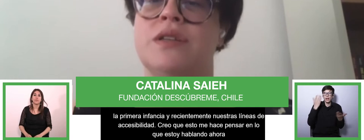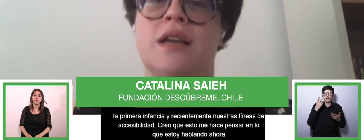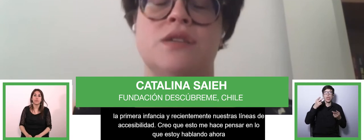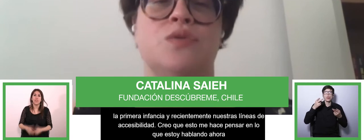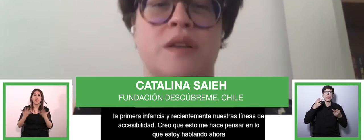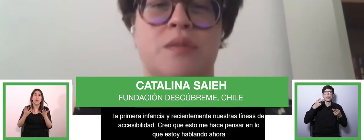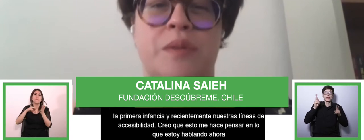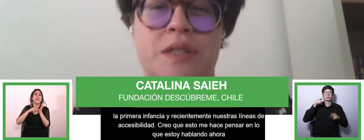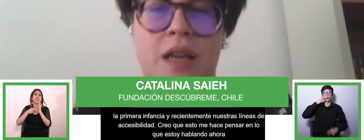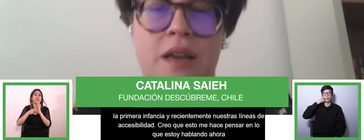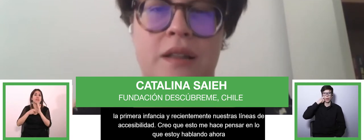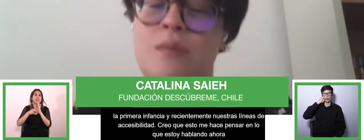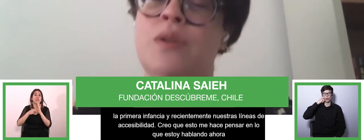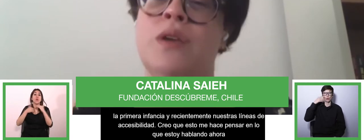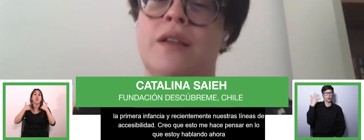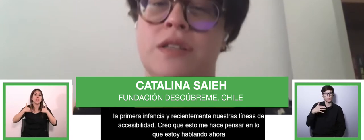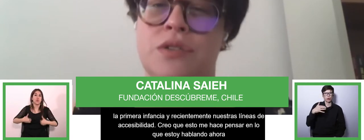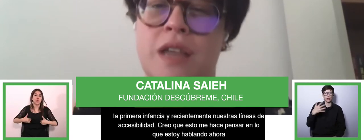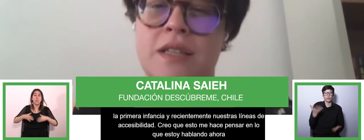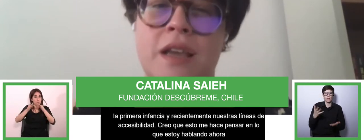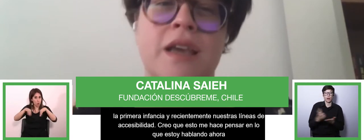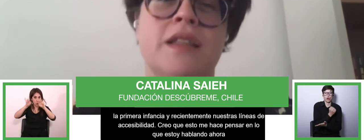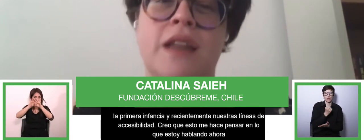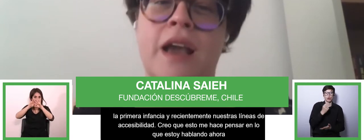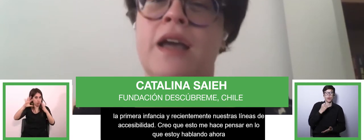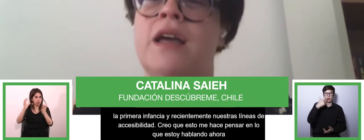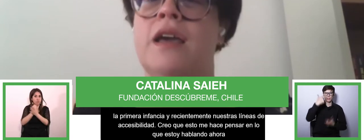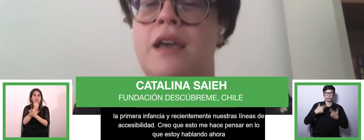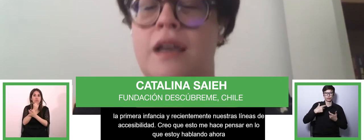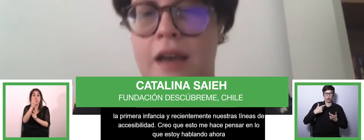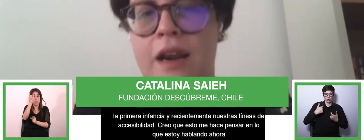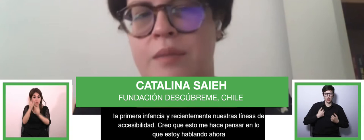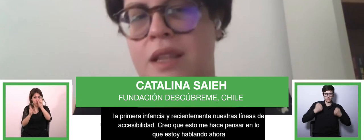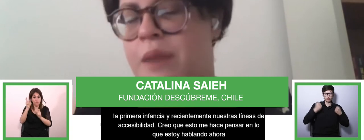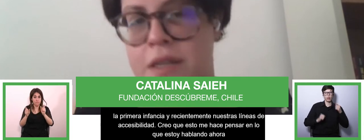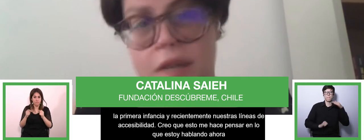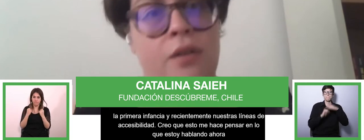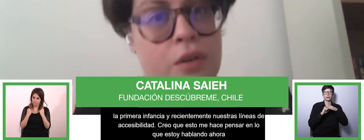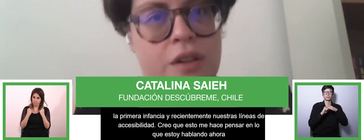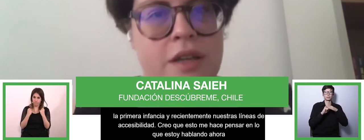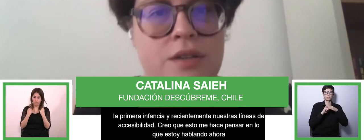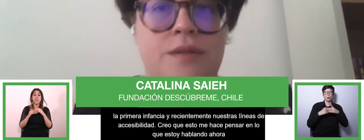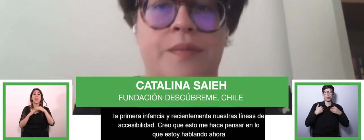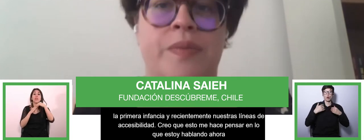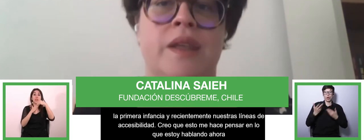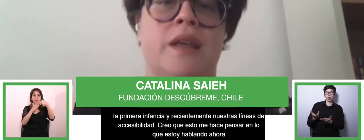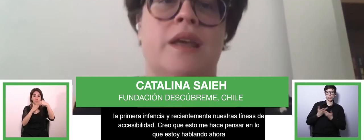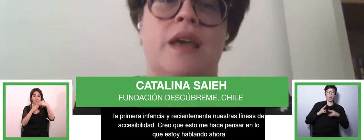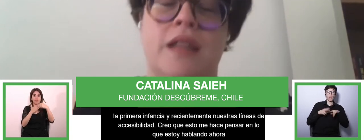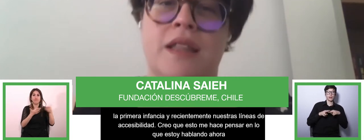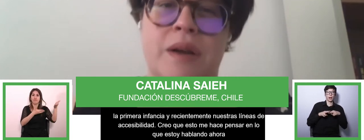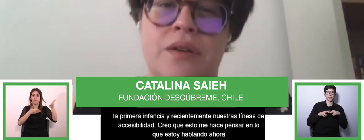permite que las personas alcancen su máximo potencial, disminuya las brechas sociales y entrega las herramientas para ejercer otros derechos.